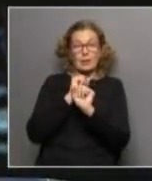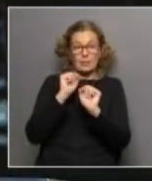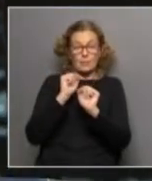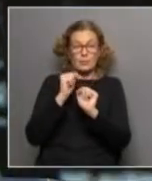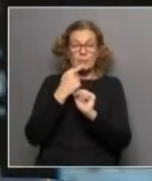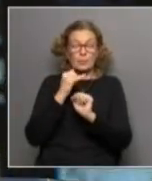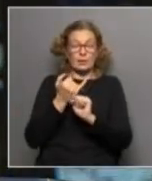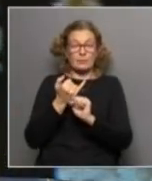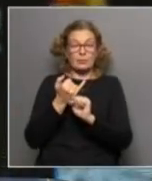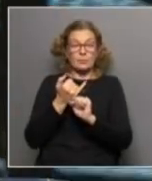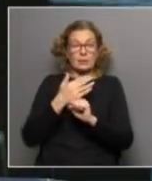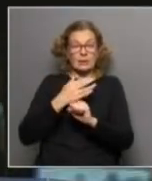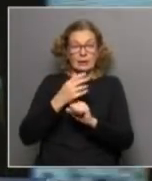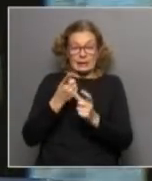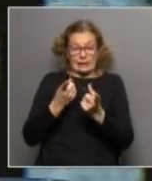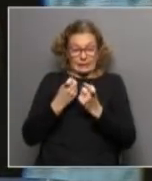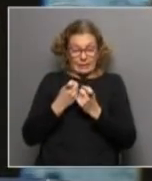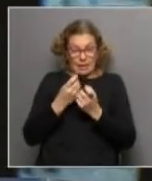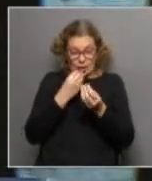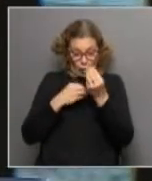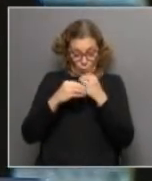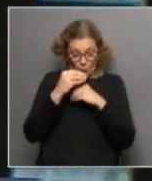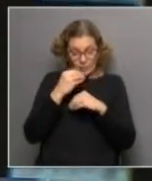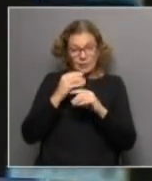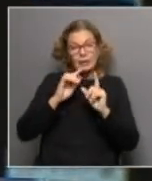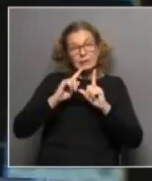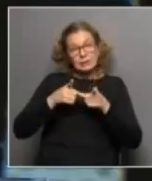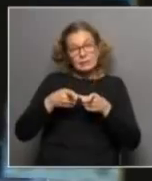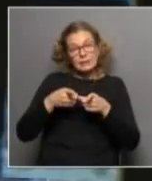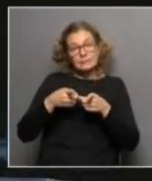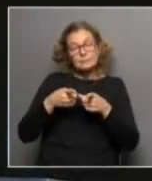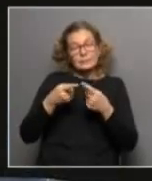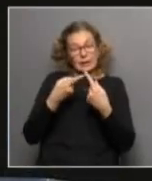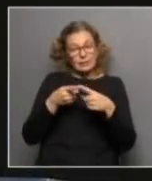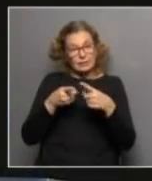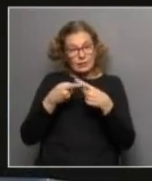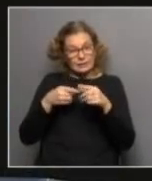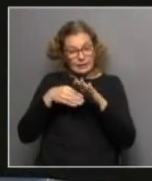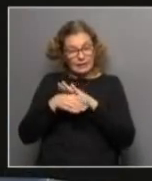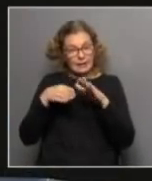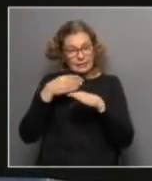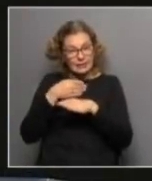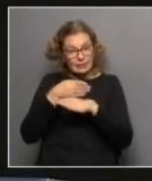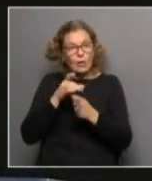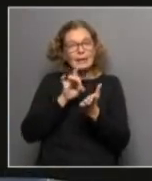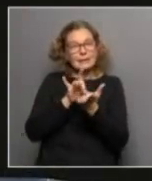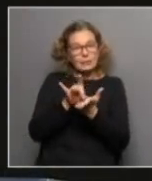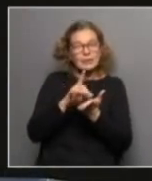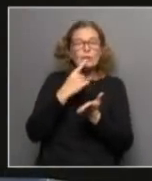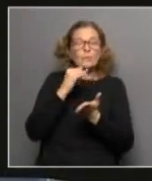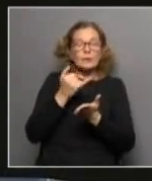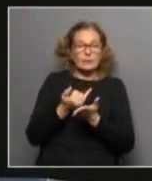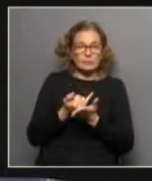satisfacer las necesidades, y que tienen acceso a ciertos bienes y servicios que